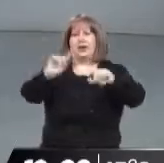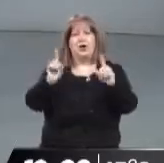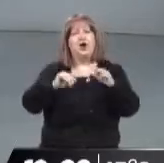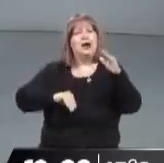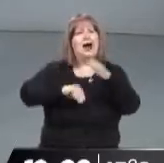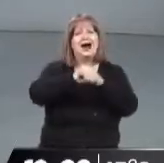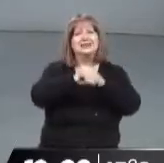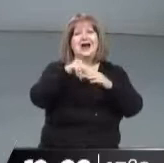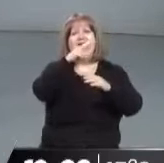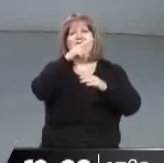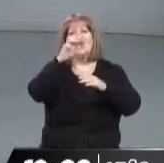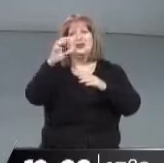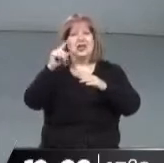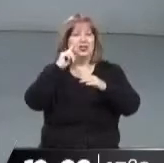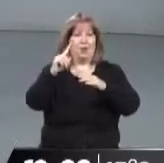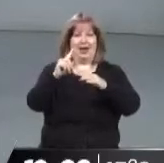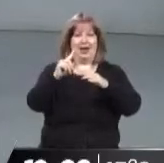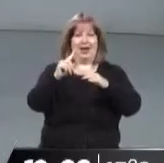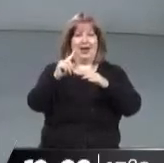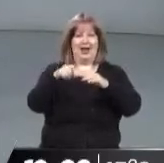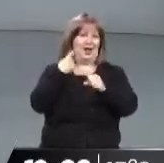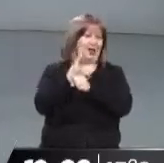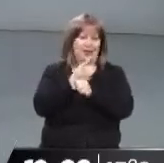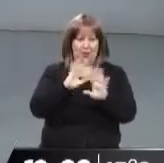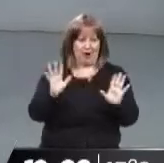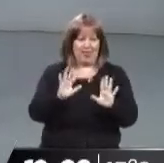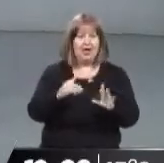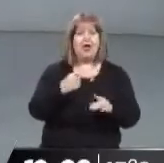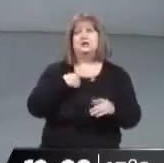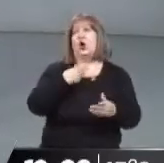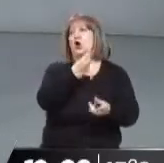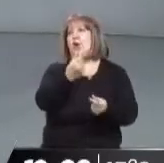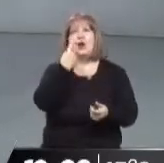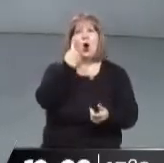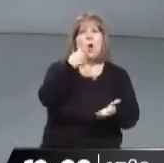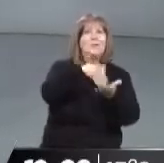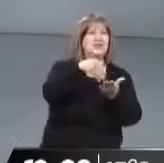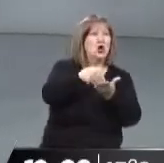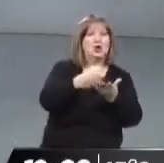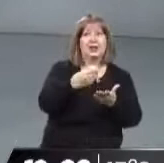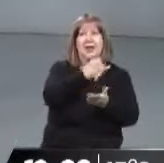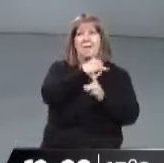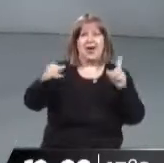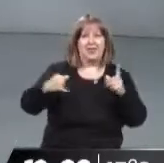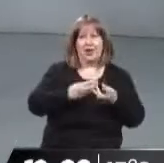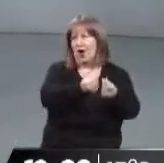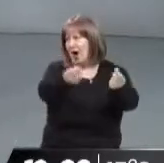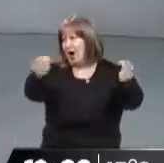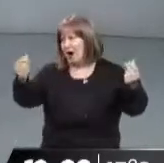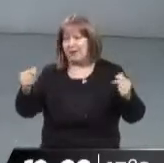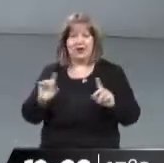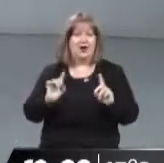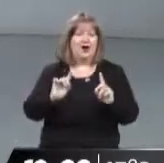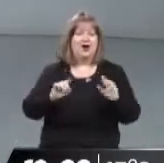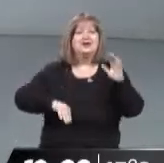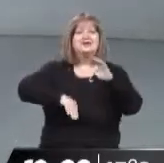aprovechar esto, comprar un millón y medio en electrodomésticos, armarse la casa, no va a poder. Tope de 200 mil. Tope de 200 mil. ¿Por persona? Por persona, se